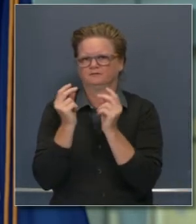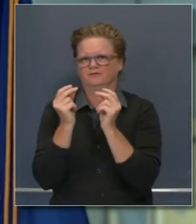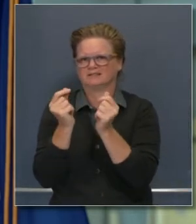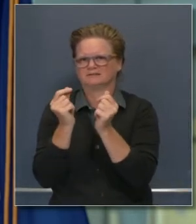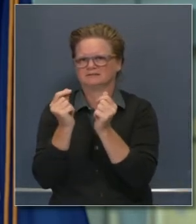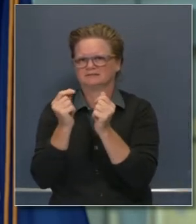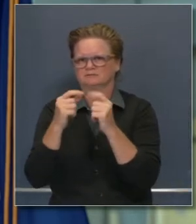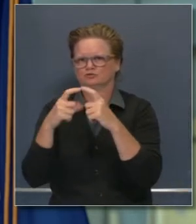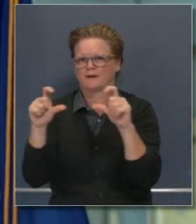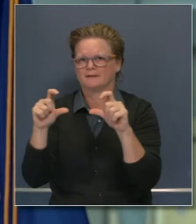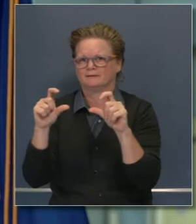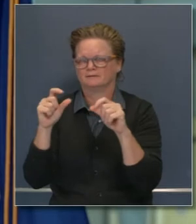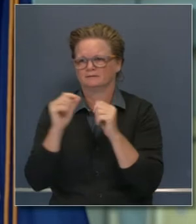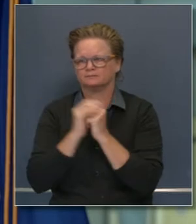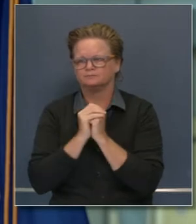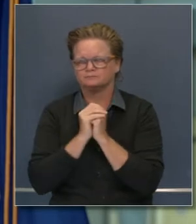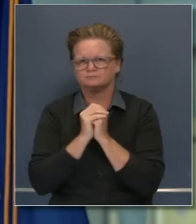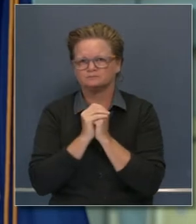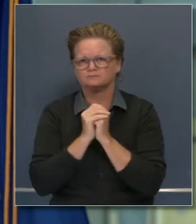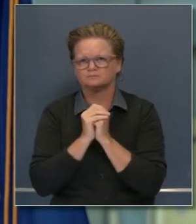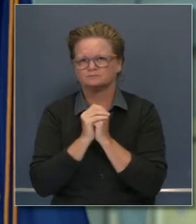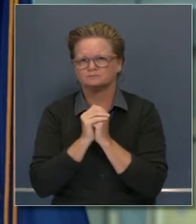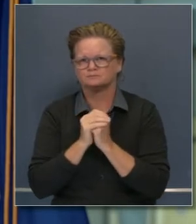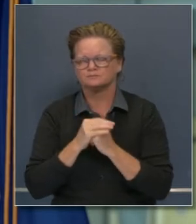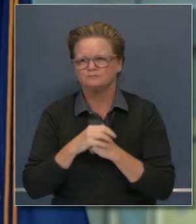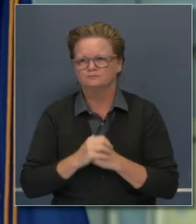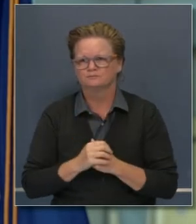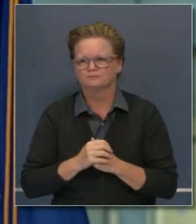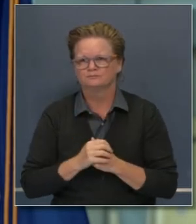recibirán sus cheques en ese periodo de tiempo.